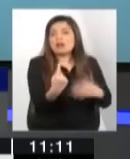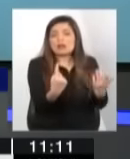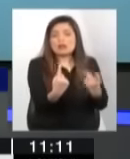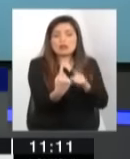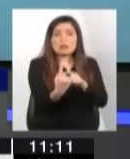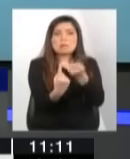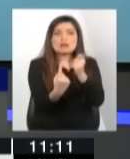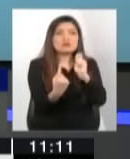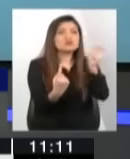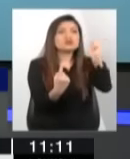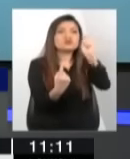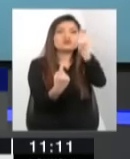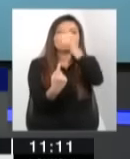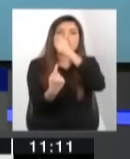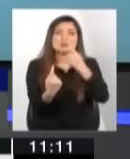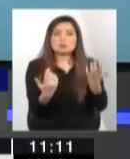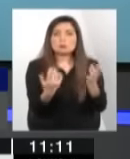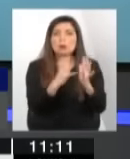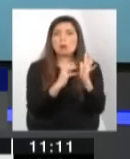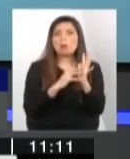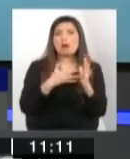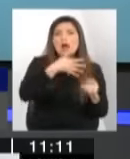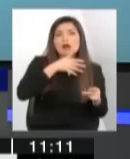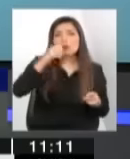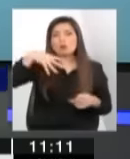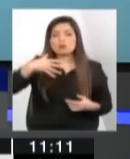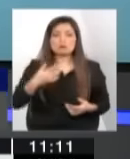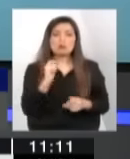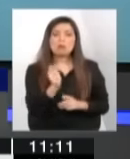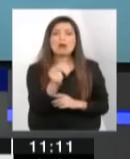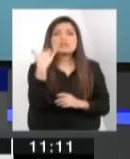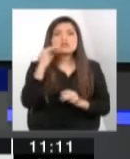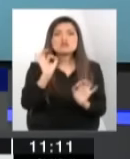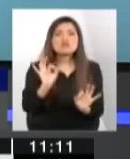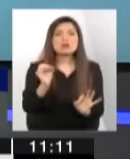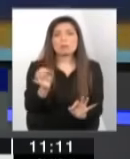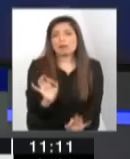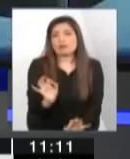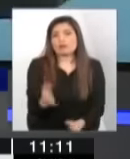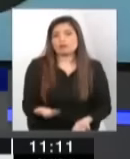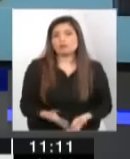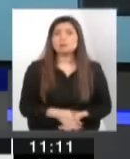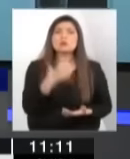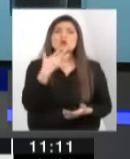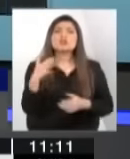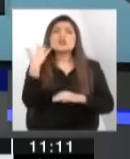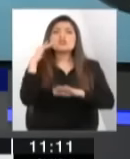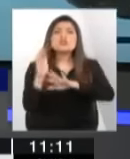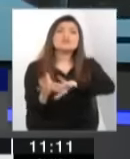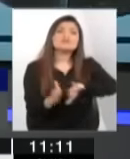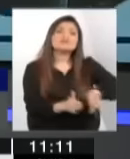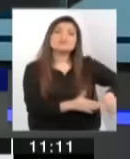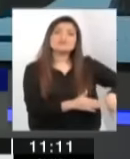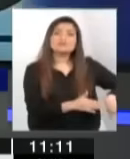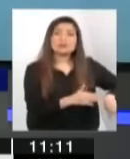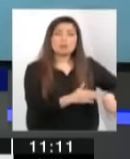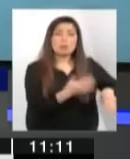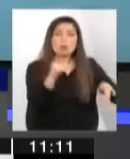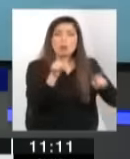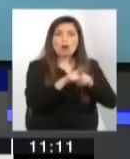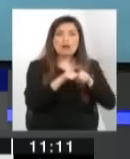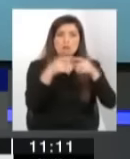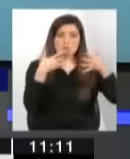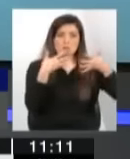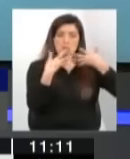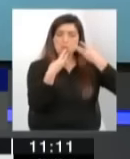la pregunta es, ¿por qué se han dejado de lado a los niños? ¿Por qué los niños están invisibles? A nosotros